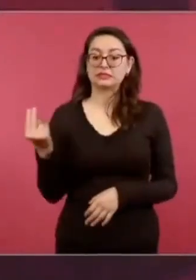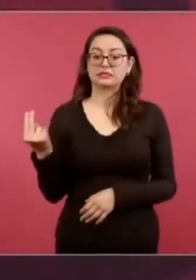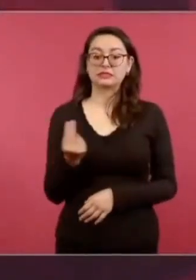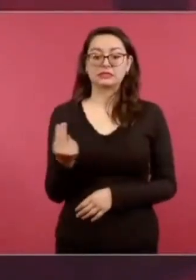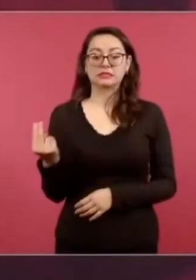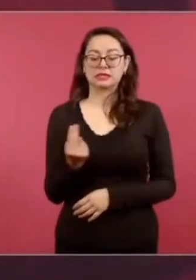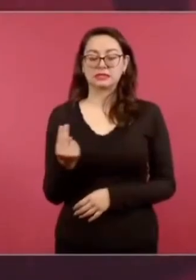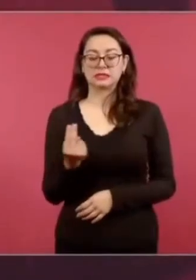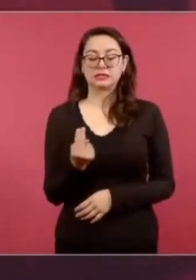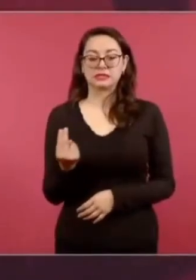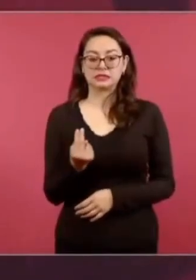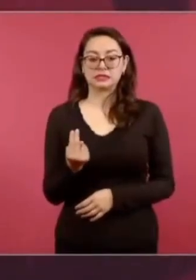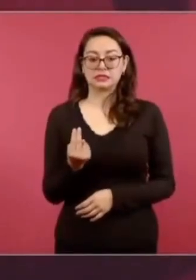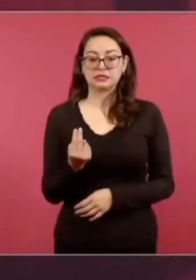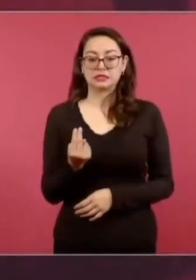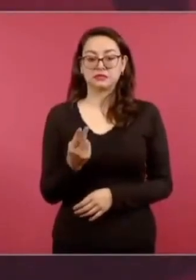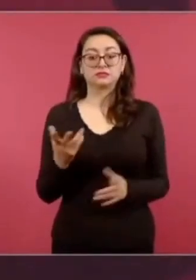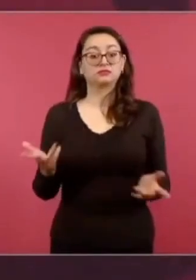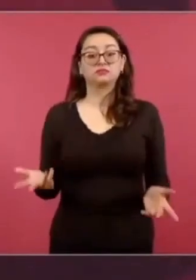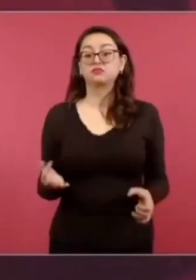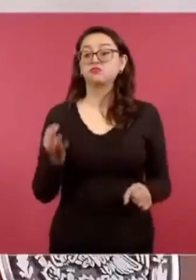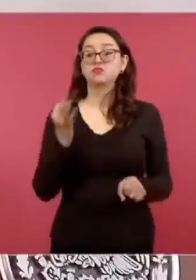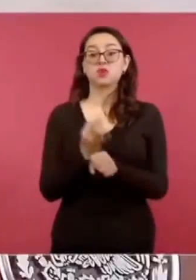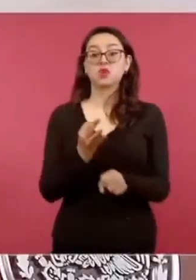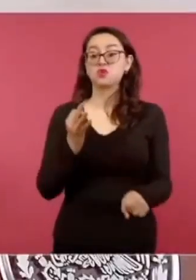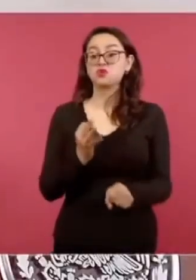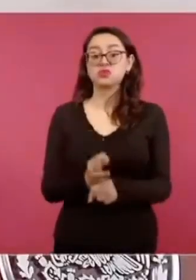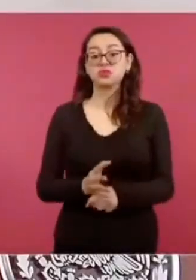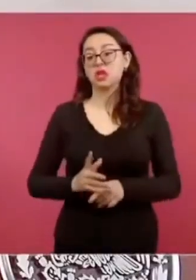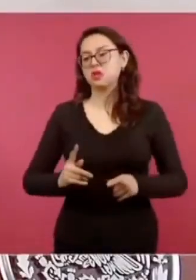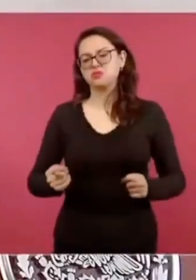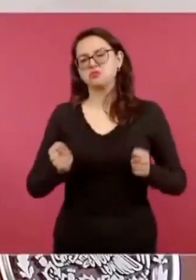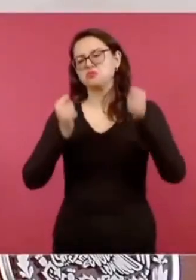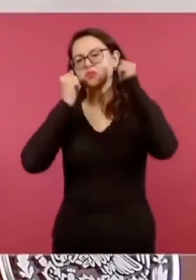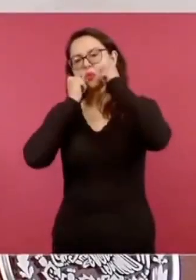Nada de que es el tiempo de la guerra sucia